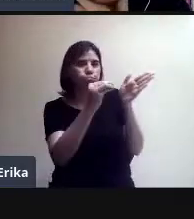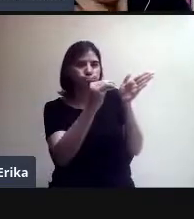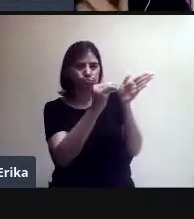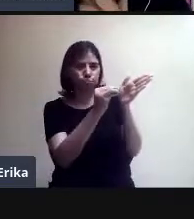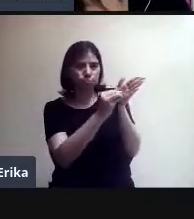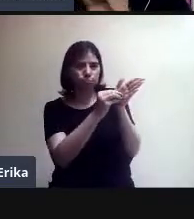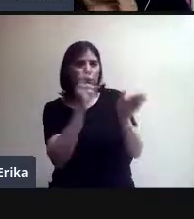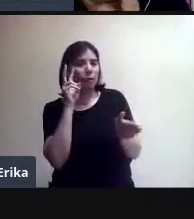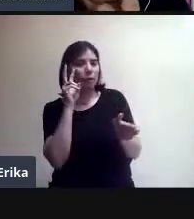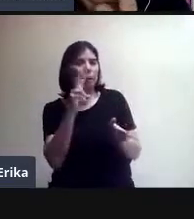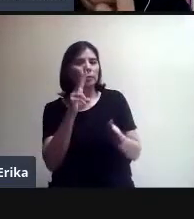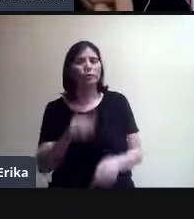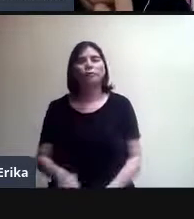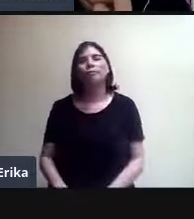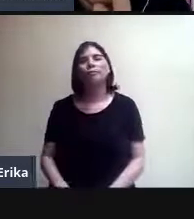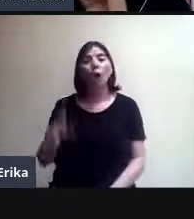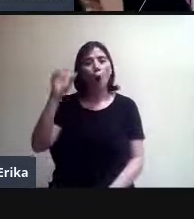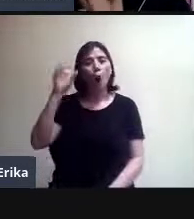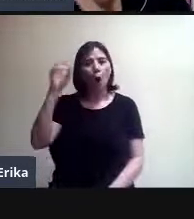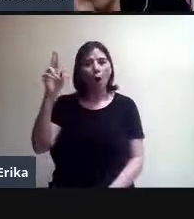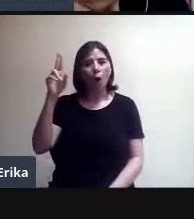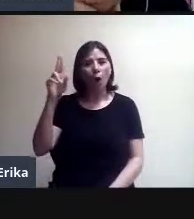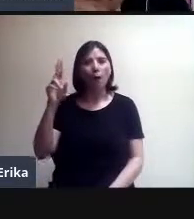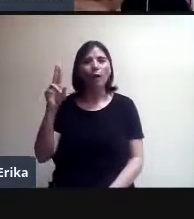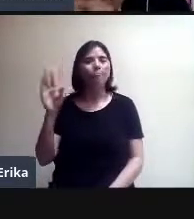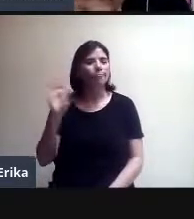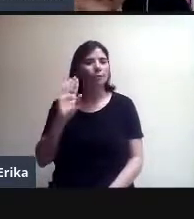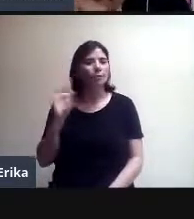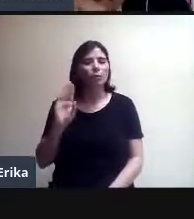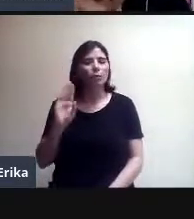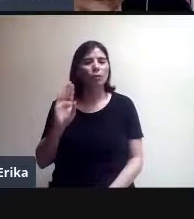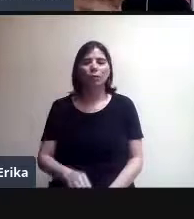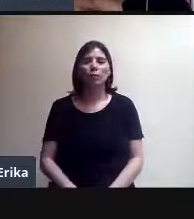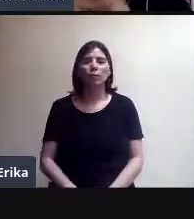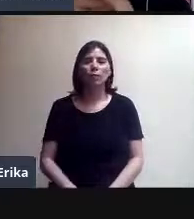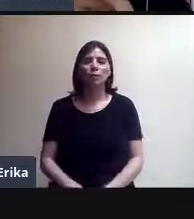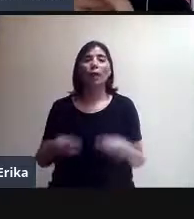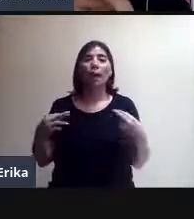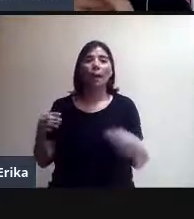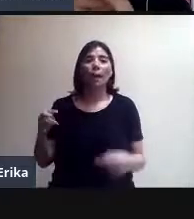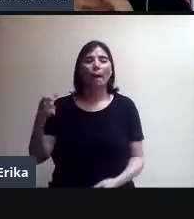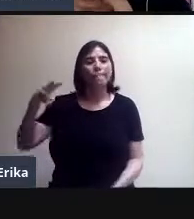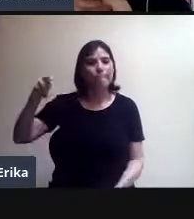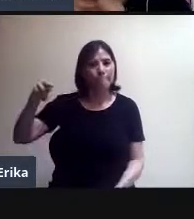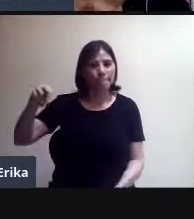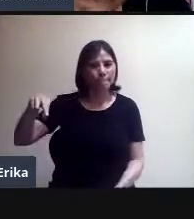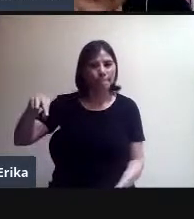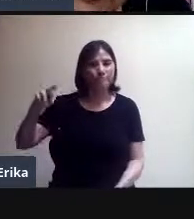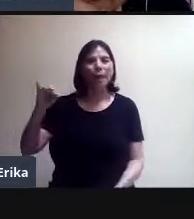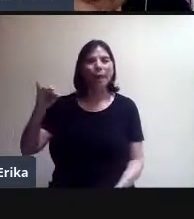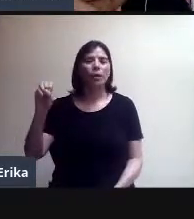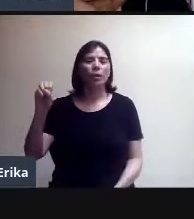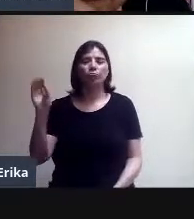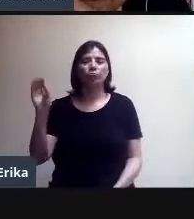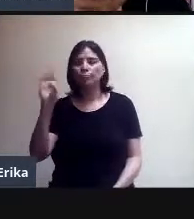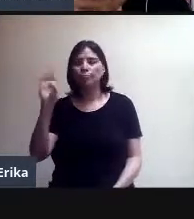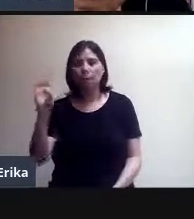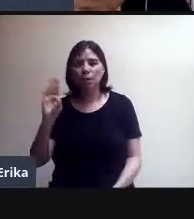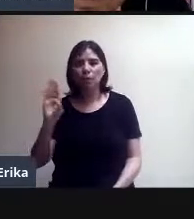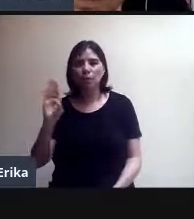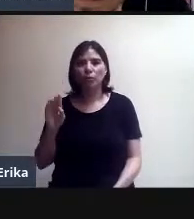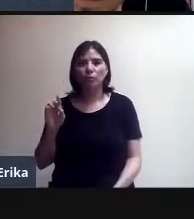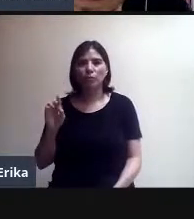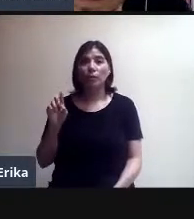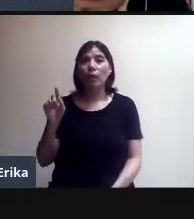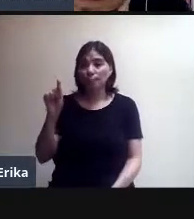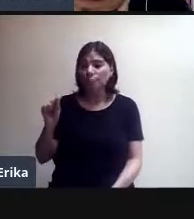hola, Temis. Saludos hasta Playa del Carmen. Hasta allá está Temis. Mario anda por aquí. Saludos, Mario. Bien. Entonces, me voy a estos tres puntitos